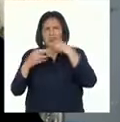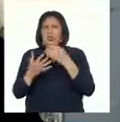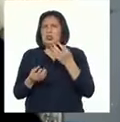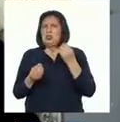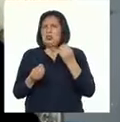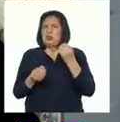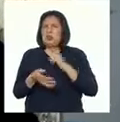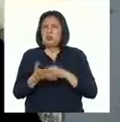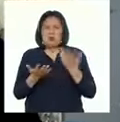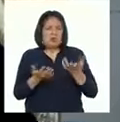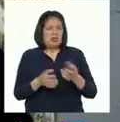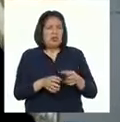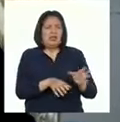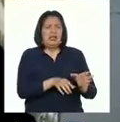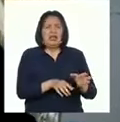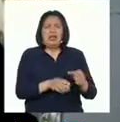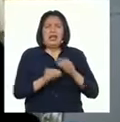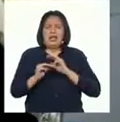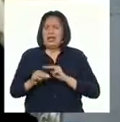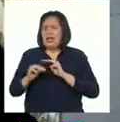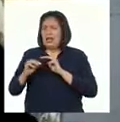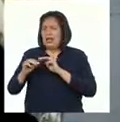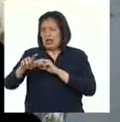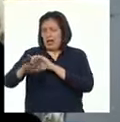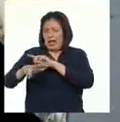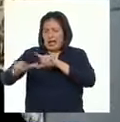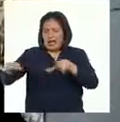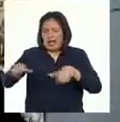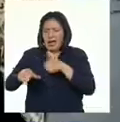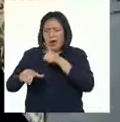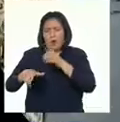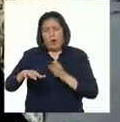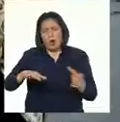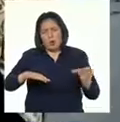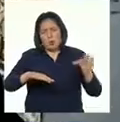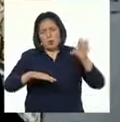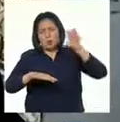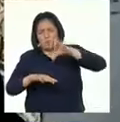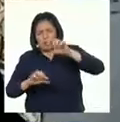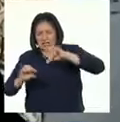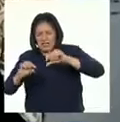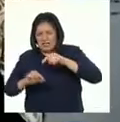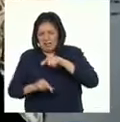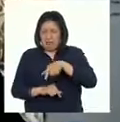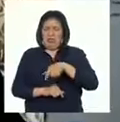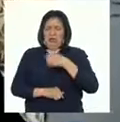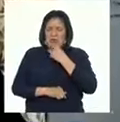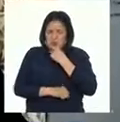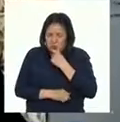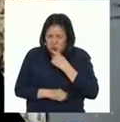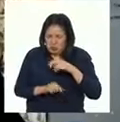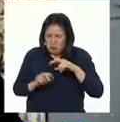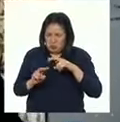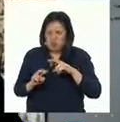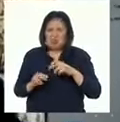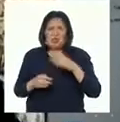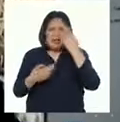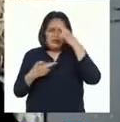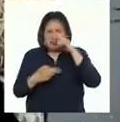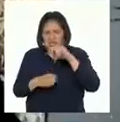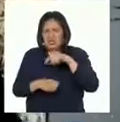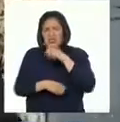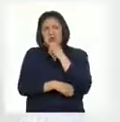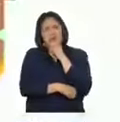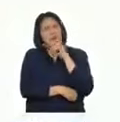derrame de productos químicos en una laguna. A partir del análisis de esa noticia nos